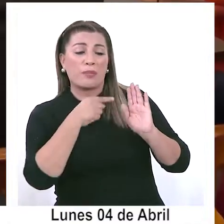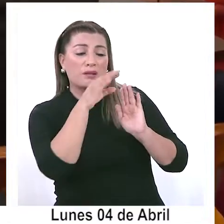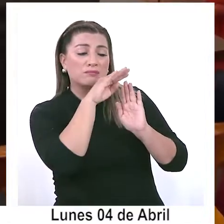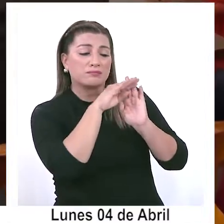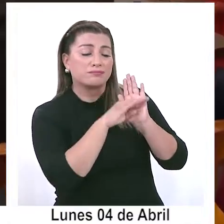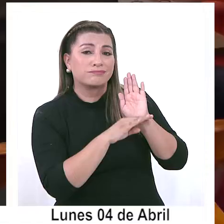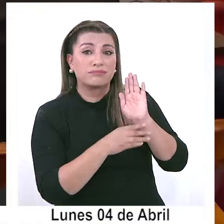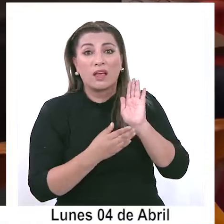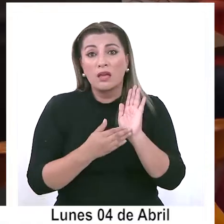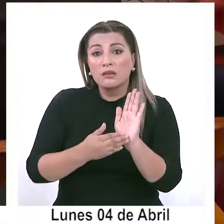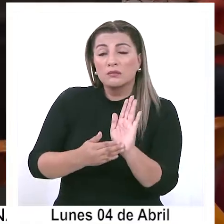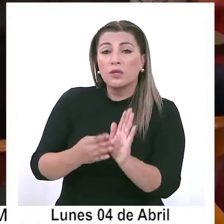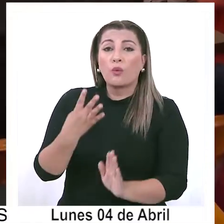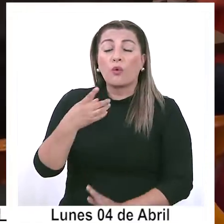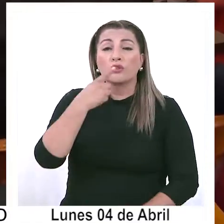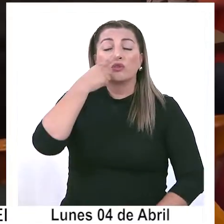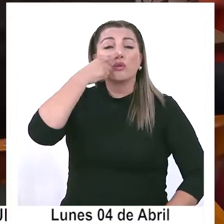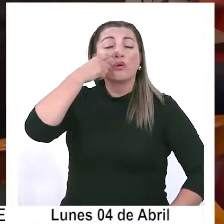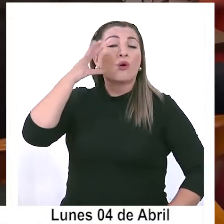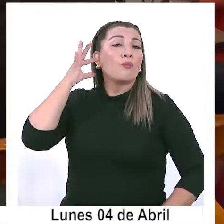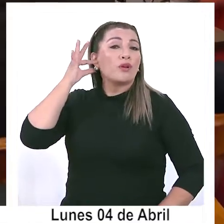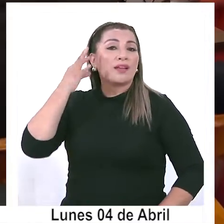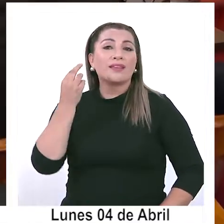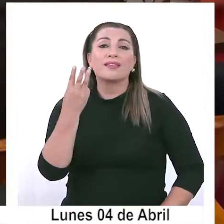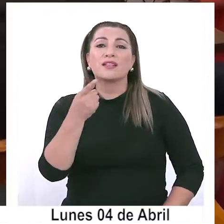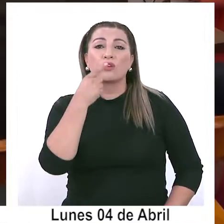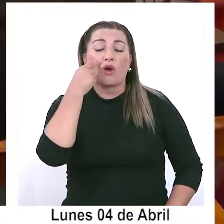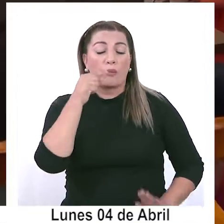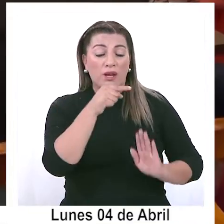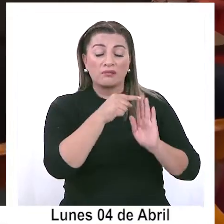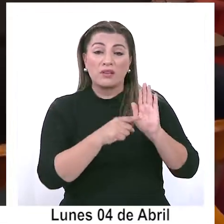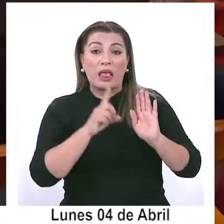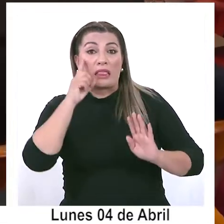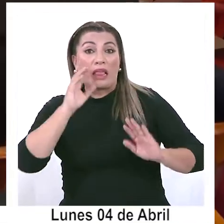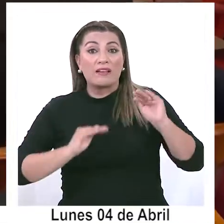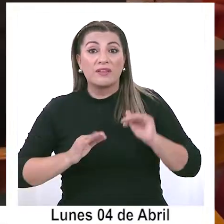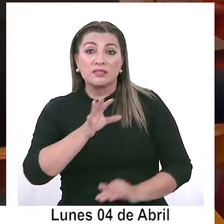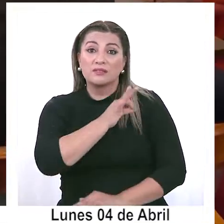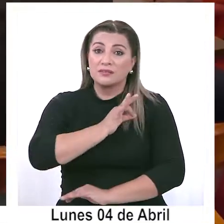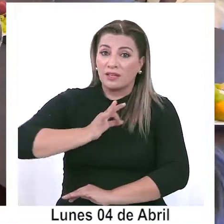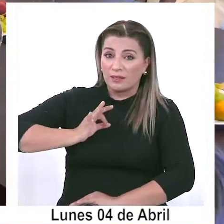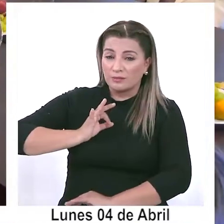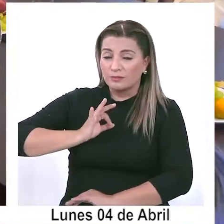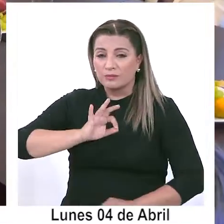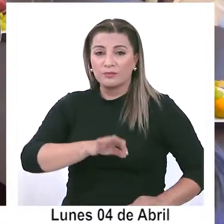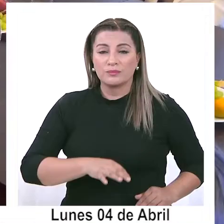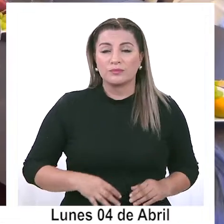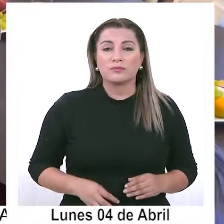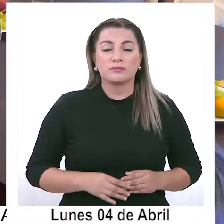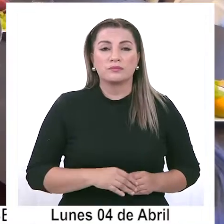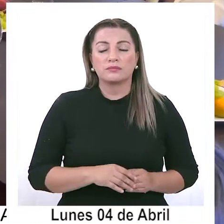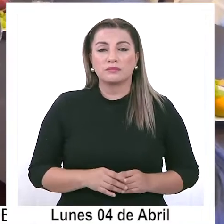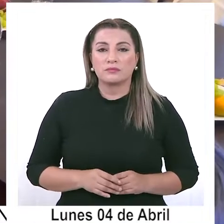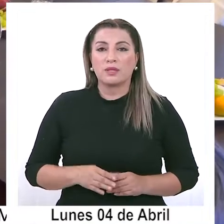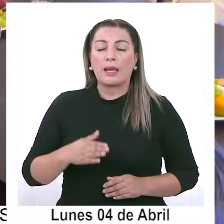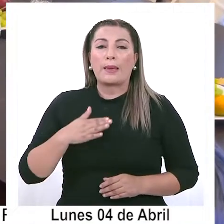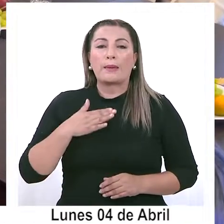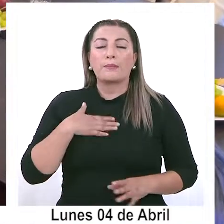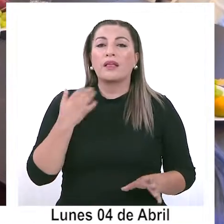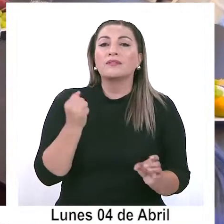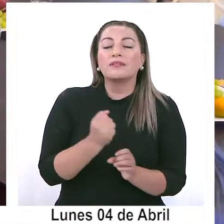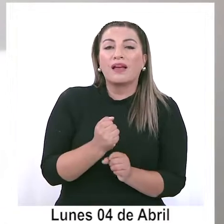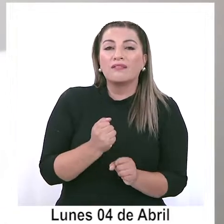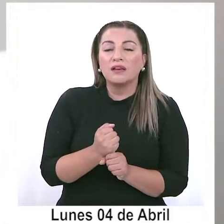militantes, cuatro mujeres y tres hombres como posibles Ceremis. Obviamente me causa